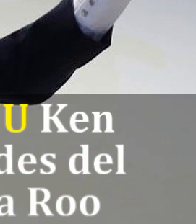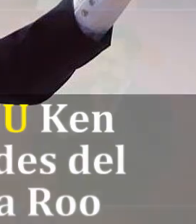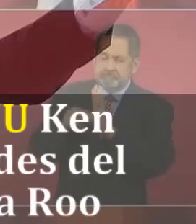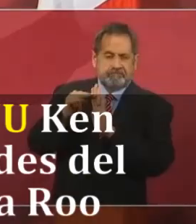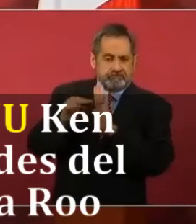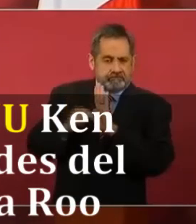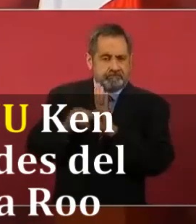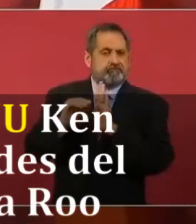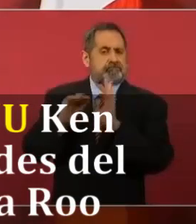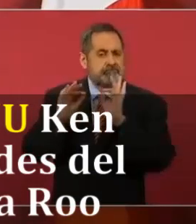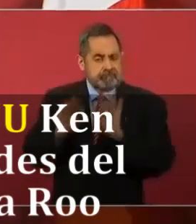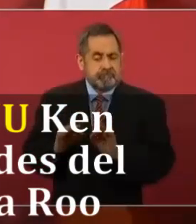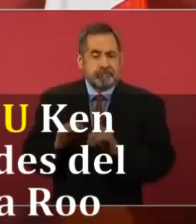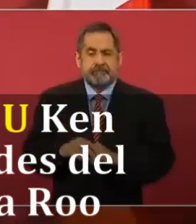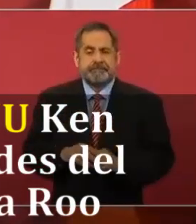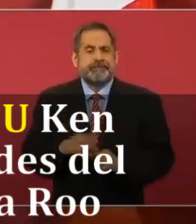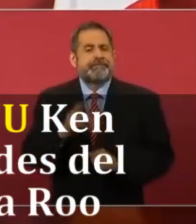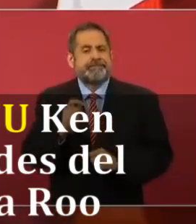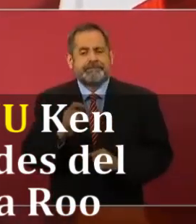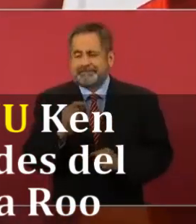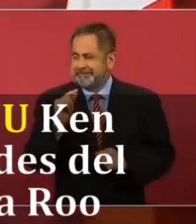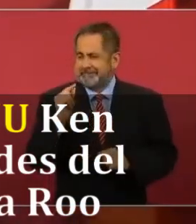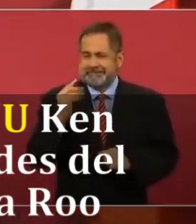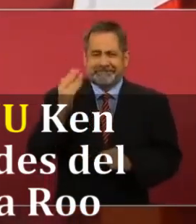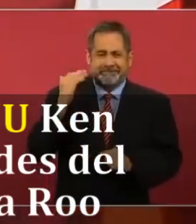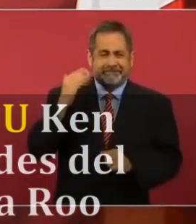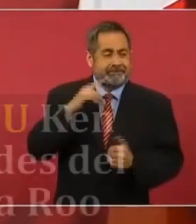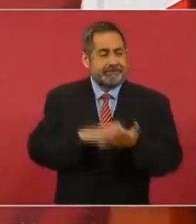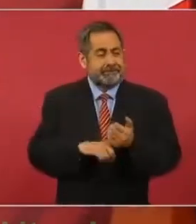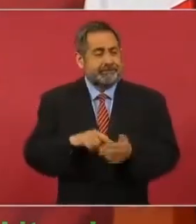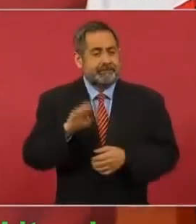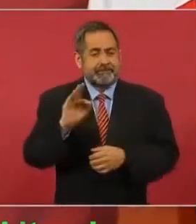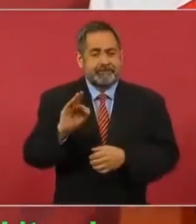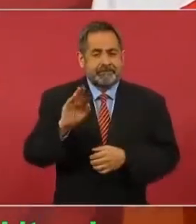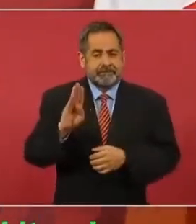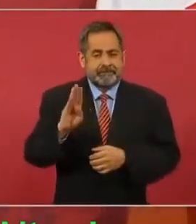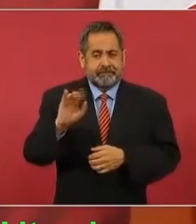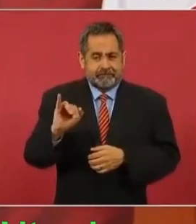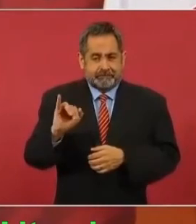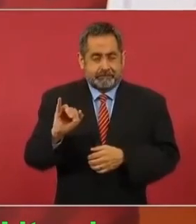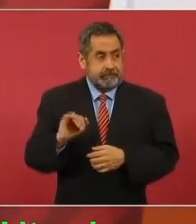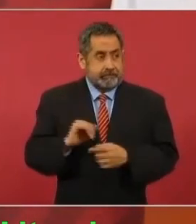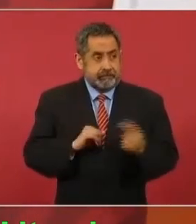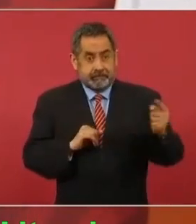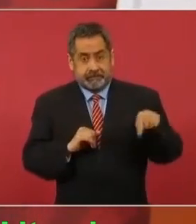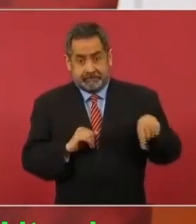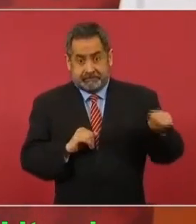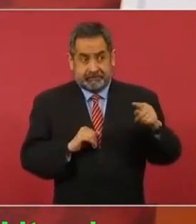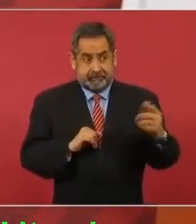Acaba de participar el FBI en un asunto